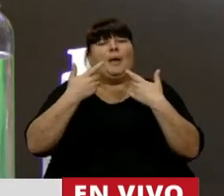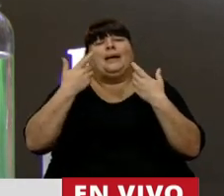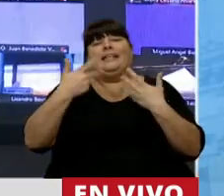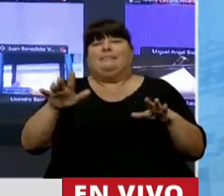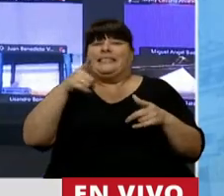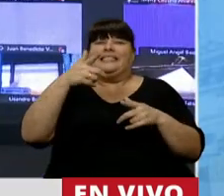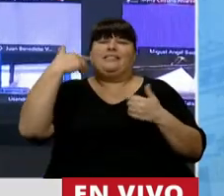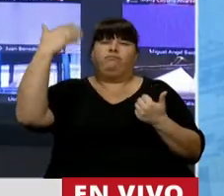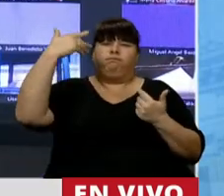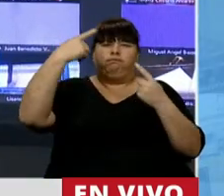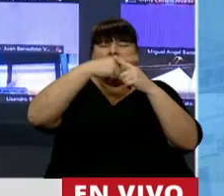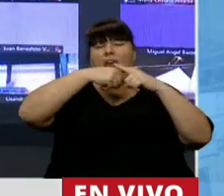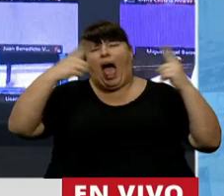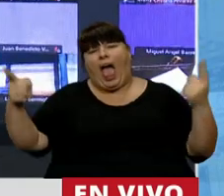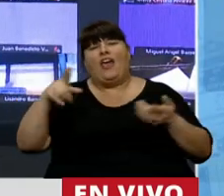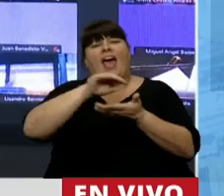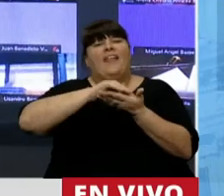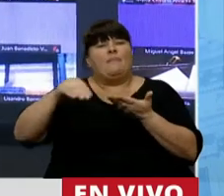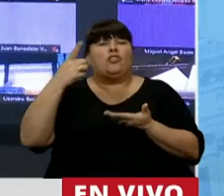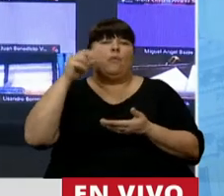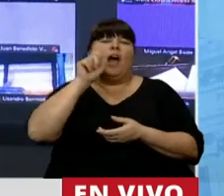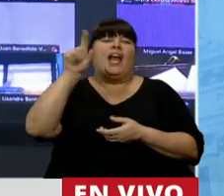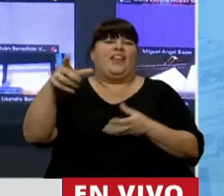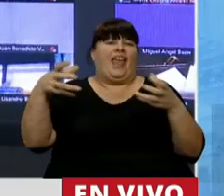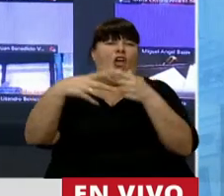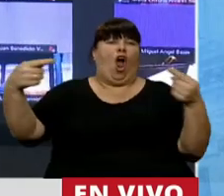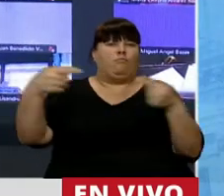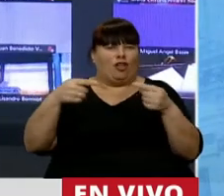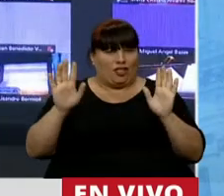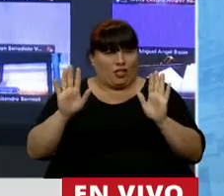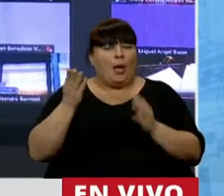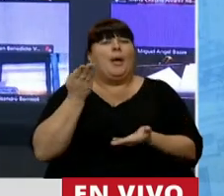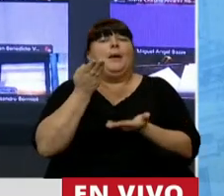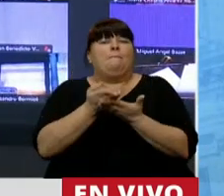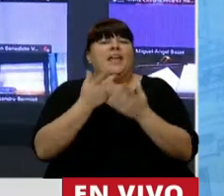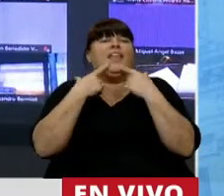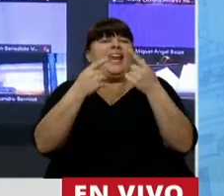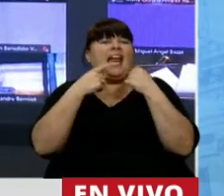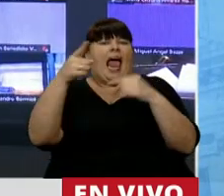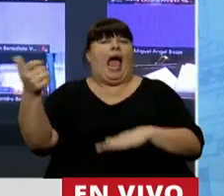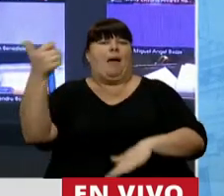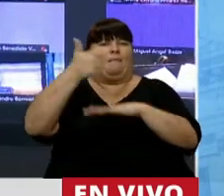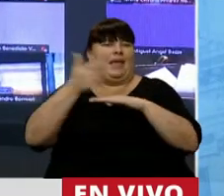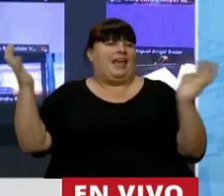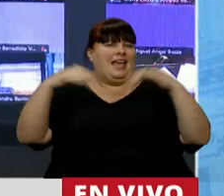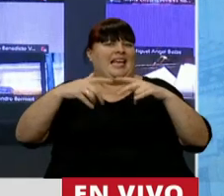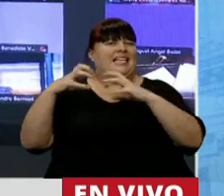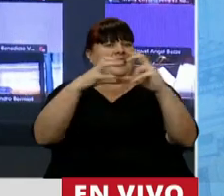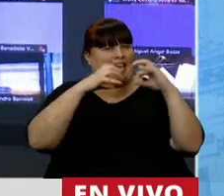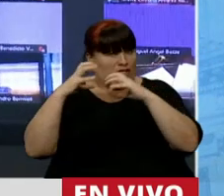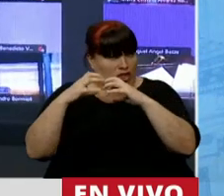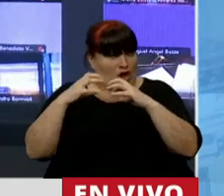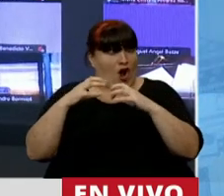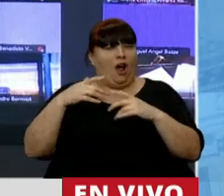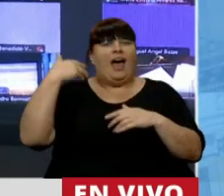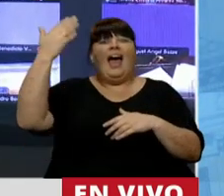larguísimos discursos de la mayoría de los diputados y diputadas de la bancada opositora, pidiendo y reclamando presencialidad en las sesiones. Se